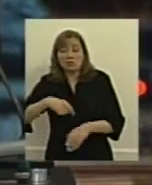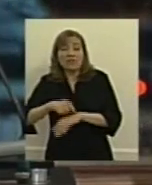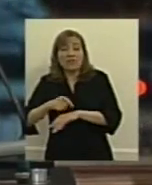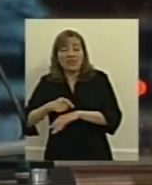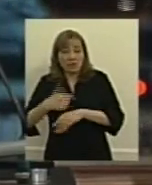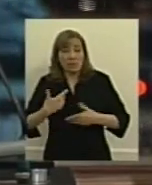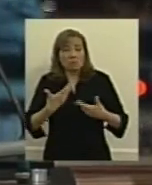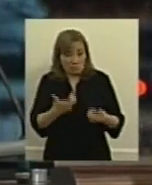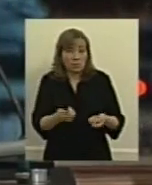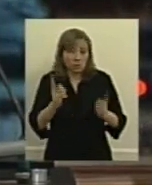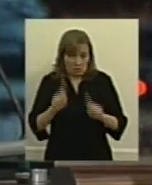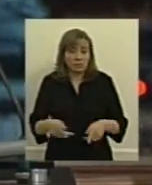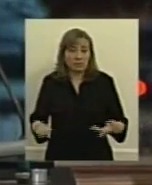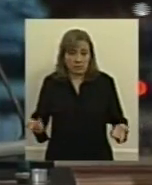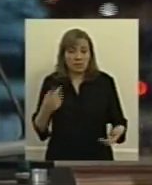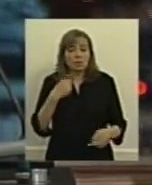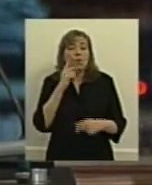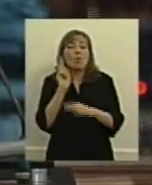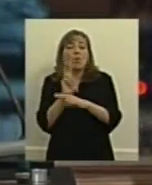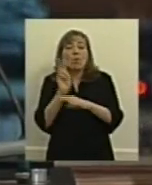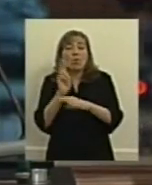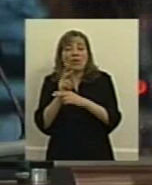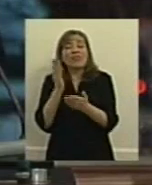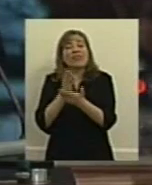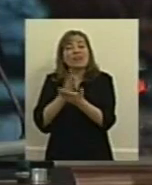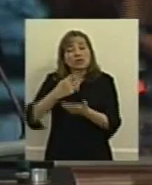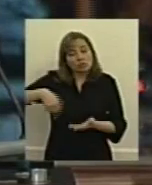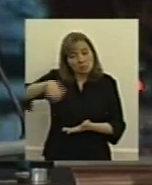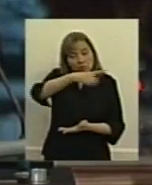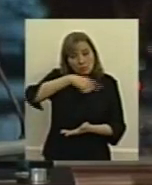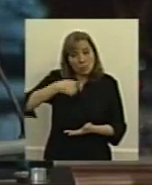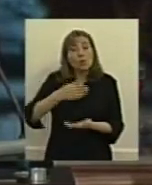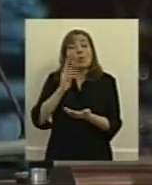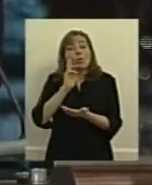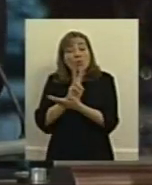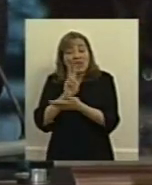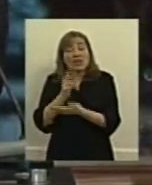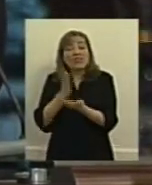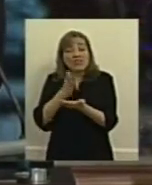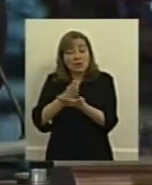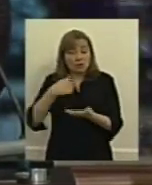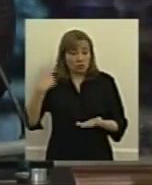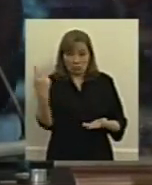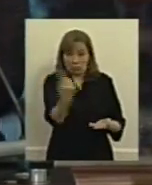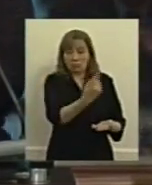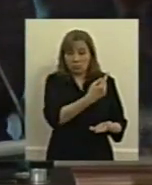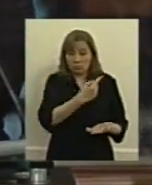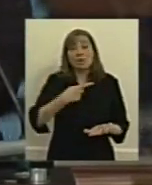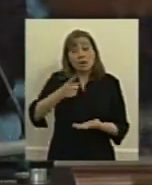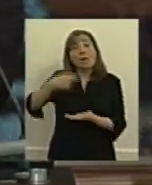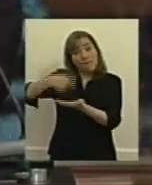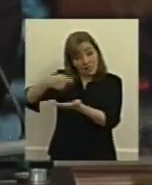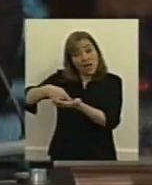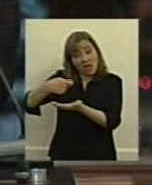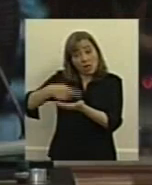deber que tiene el Estado cuidar el derecho de los usuarios y cuidar el derecho de los usuarios es por un lado que paguen